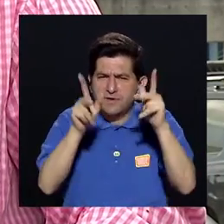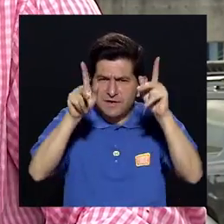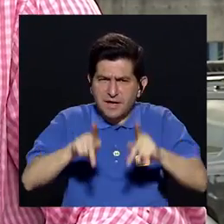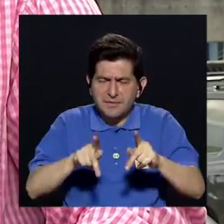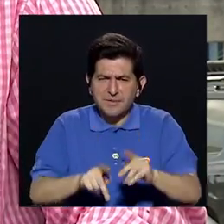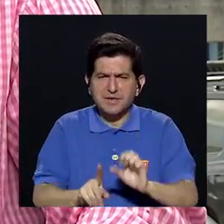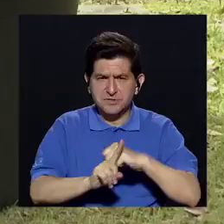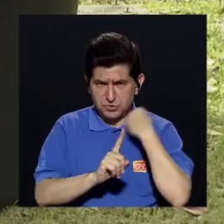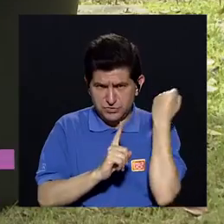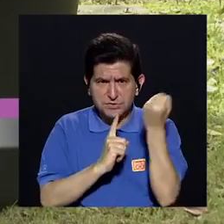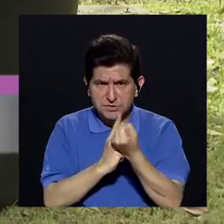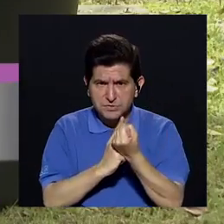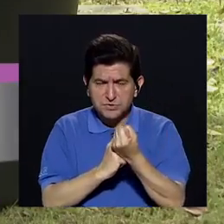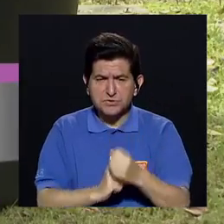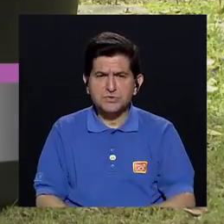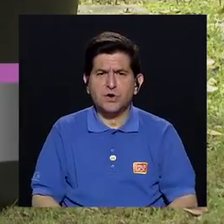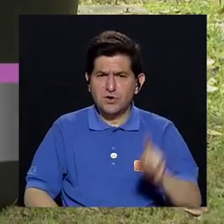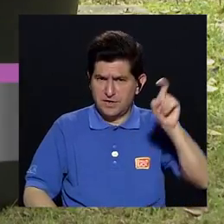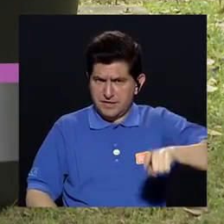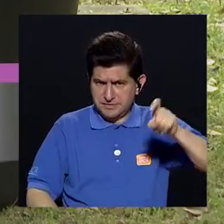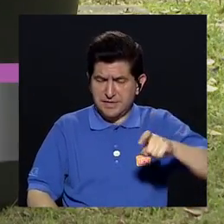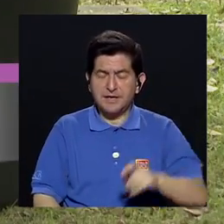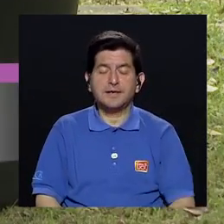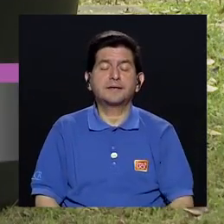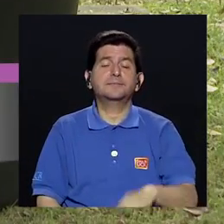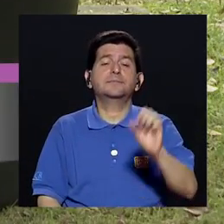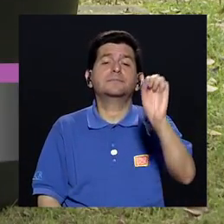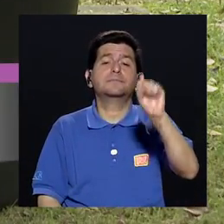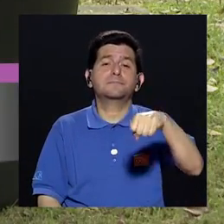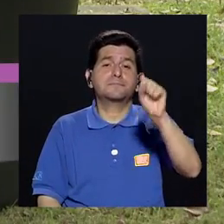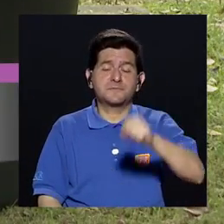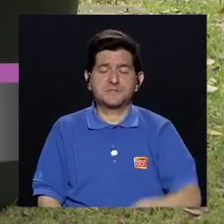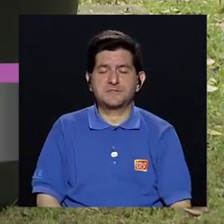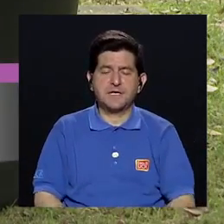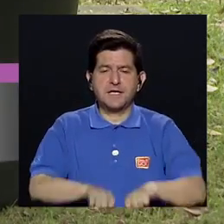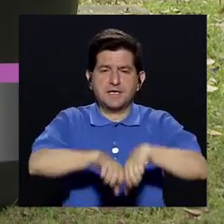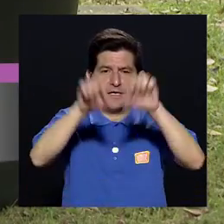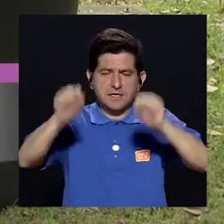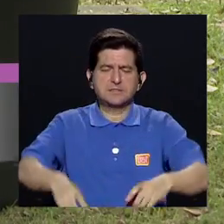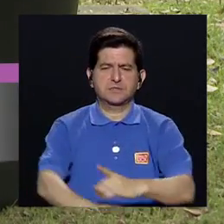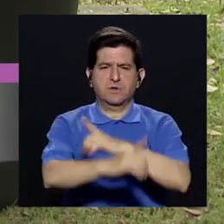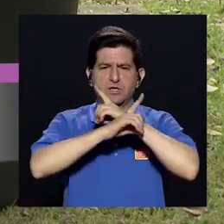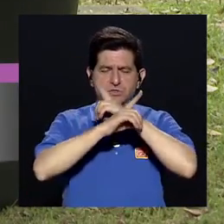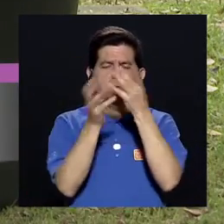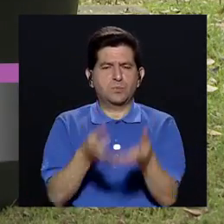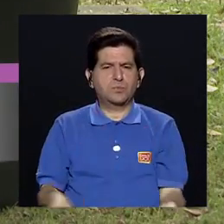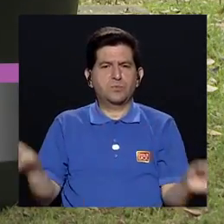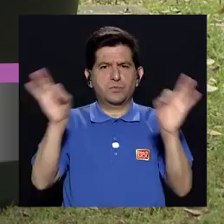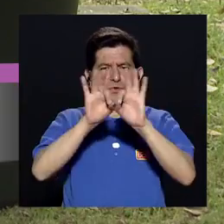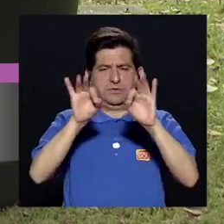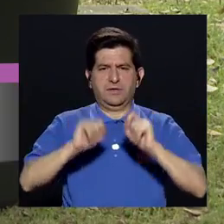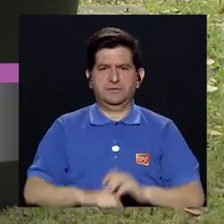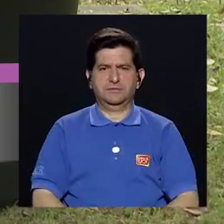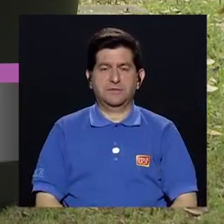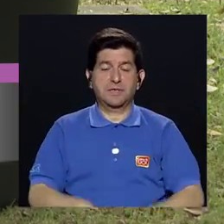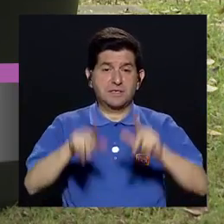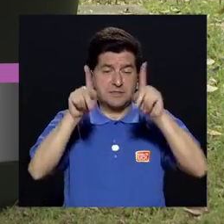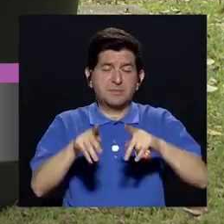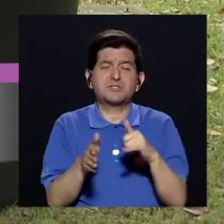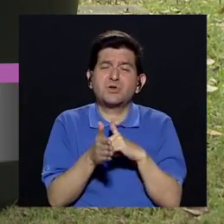personas Sí, lógicamente la condición inmunitaria es muy importante O sea, si la persona está